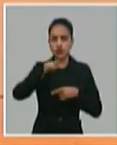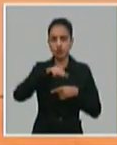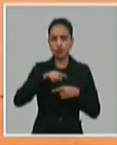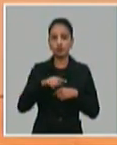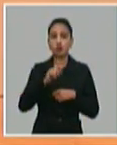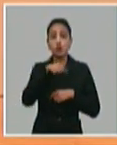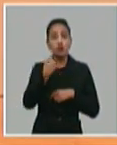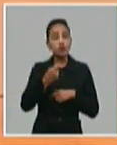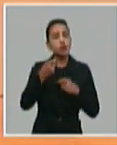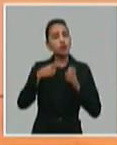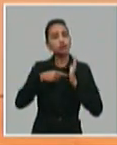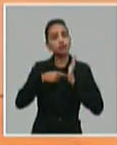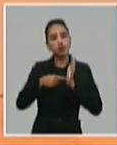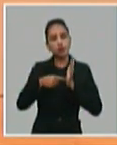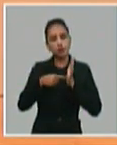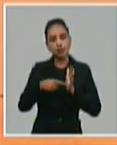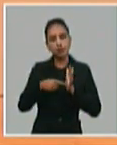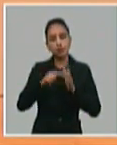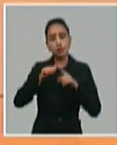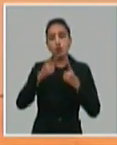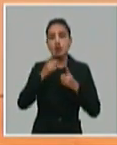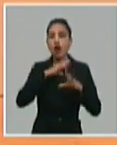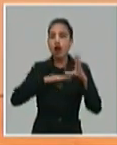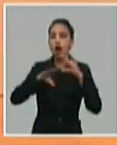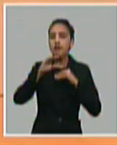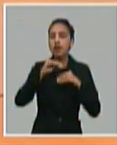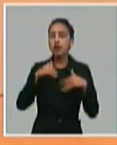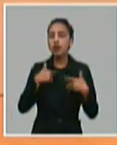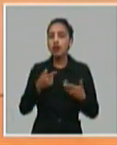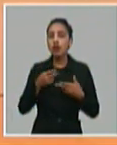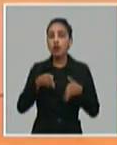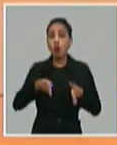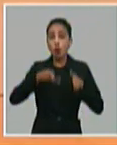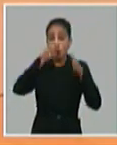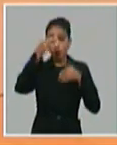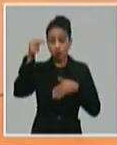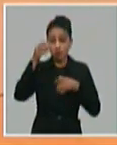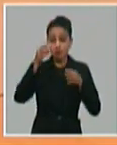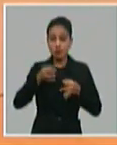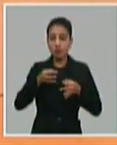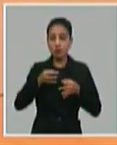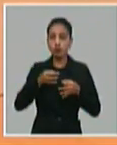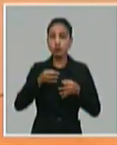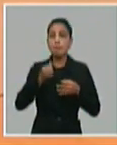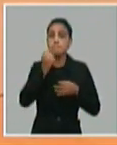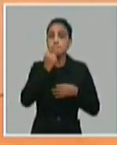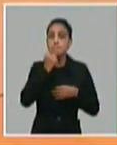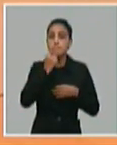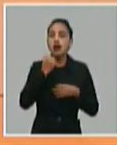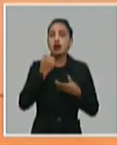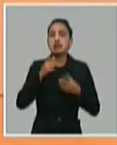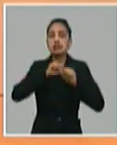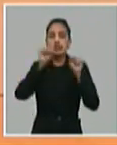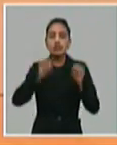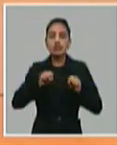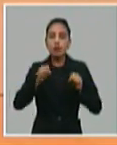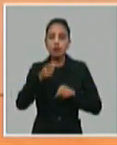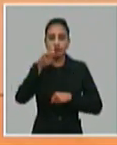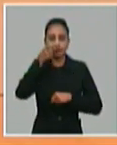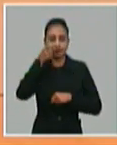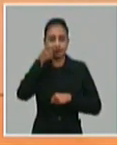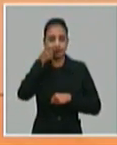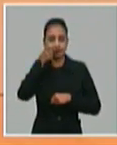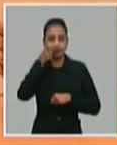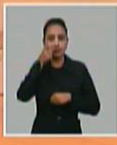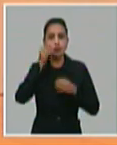recomendamos, y por eso hemos hablado, de que en los hoteles se ha reforzado y existe un sistema de vigilancia